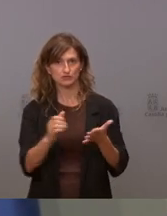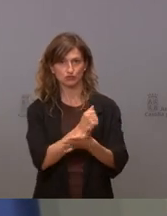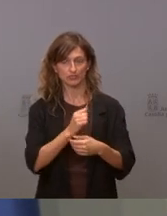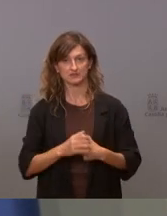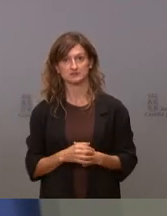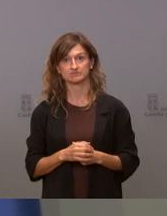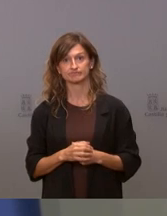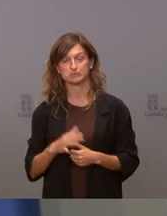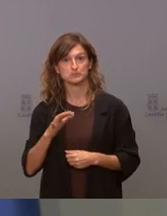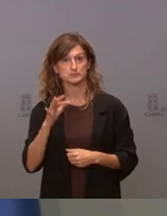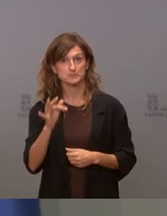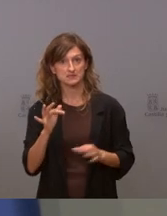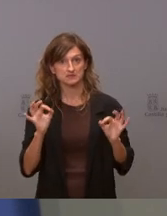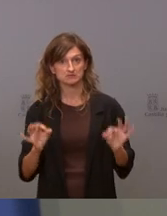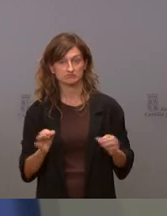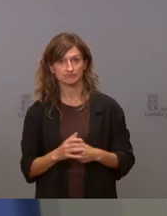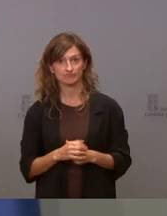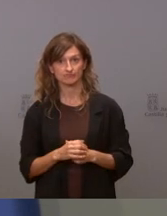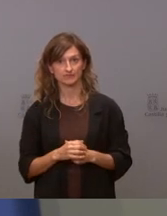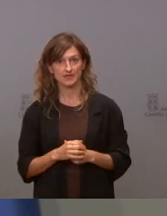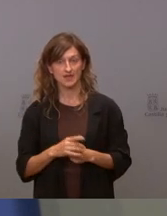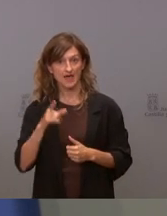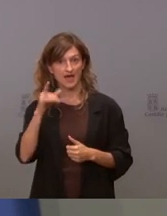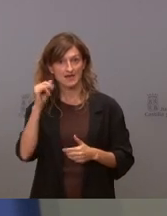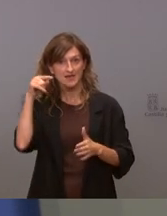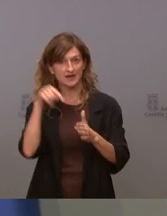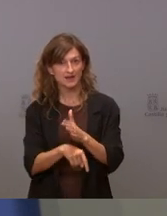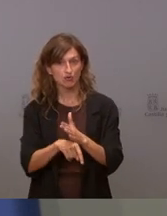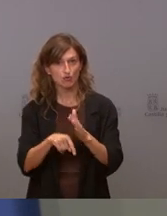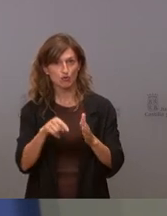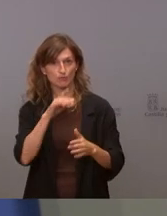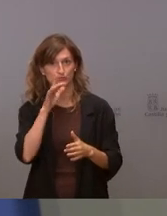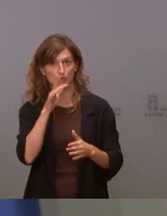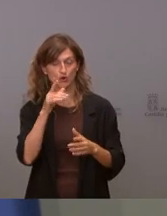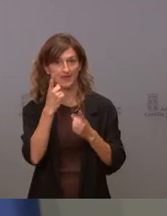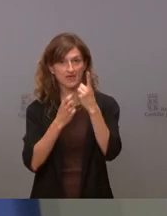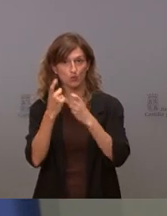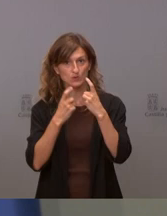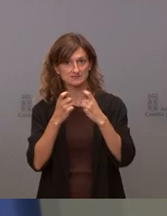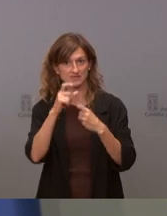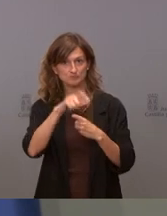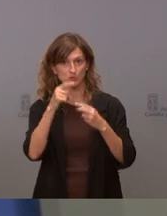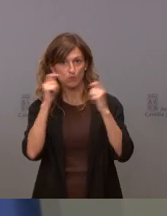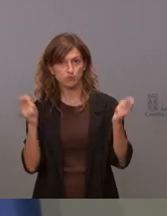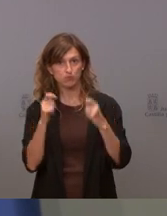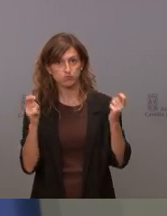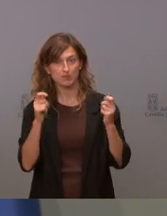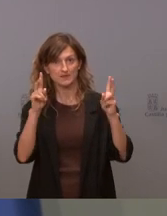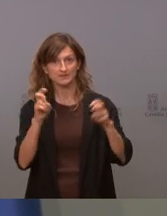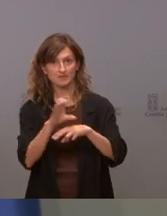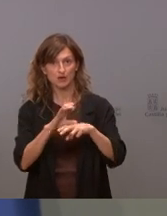Y de hecho, pues tiene un récord de aceptación en las encuestas publicadas sobre